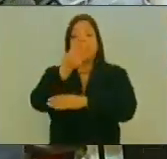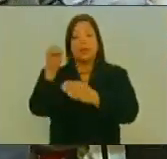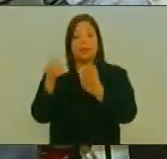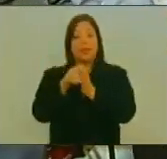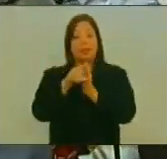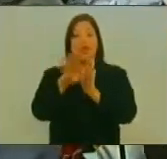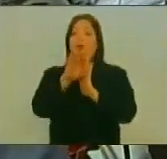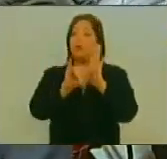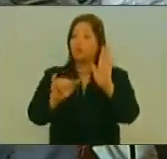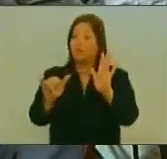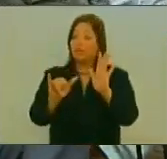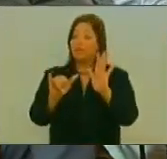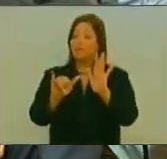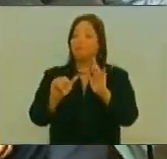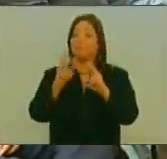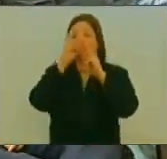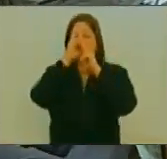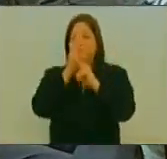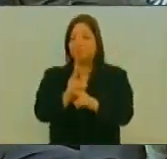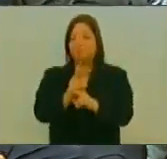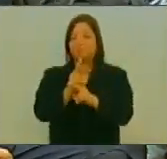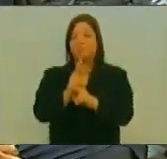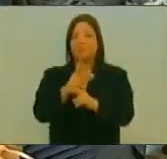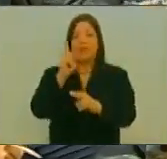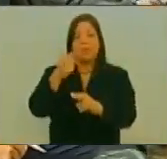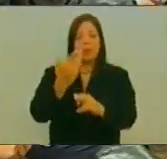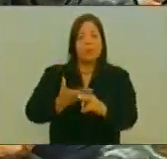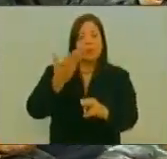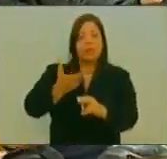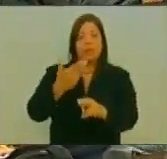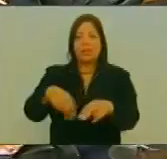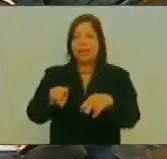Asamblea Nacional Constituyente Haciendo Además Énfasis